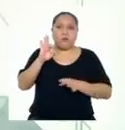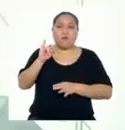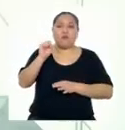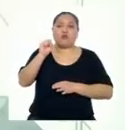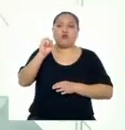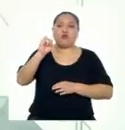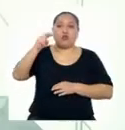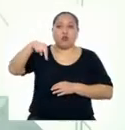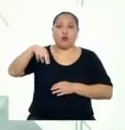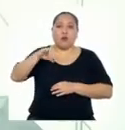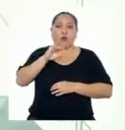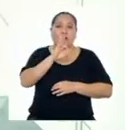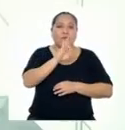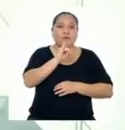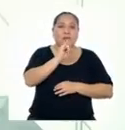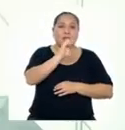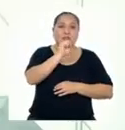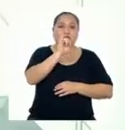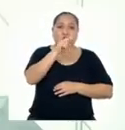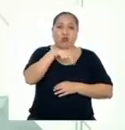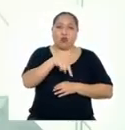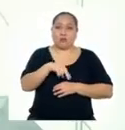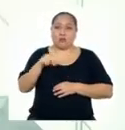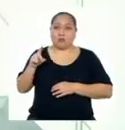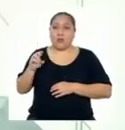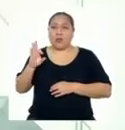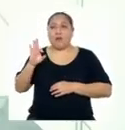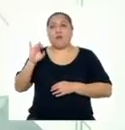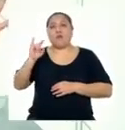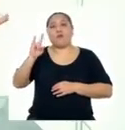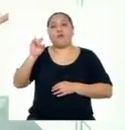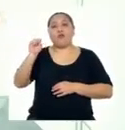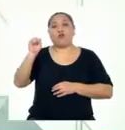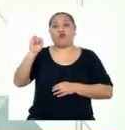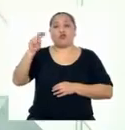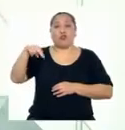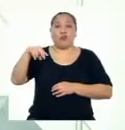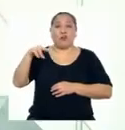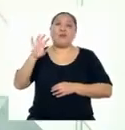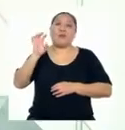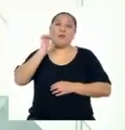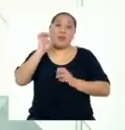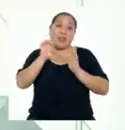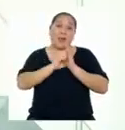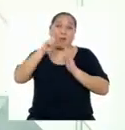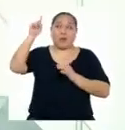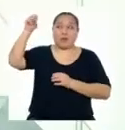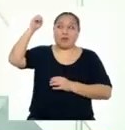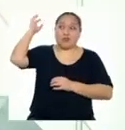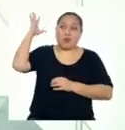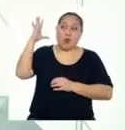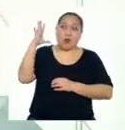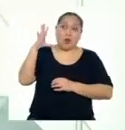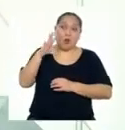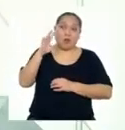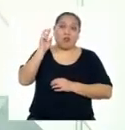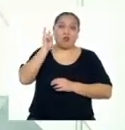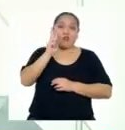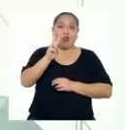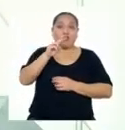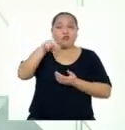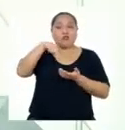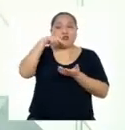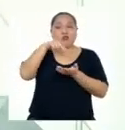Donde la fusión es la que se produce en las estrellas Como en nuestro Sol Esta es una reacción en la que dos